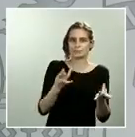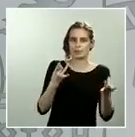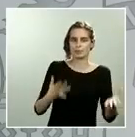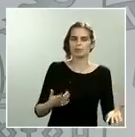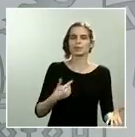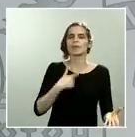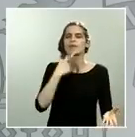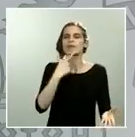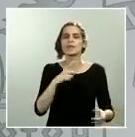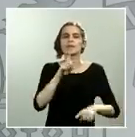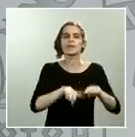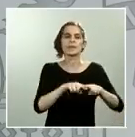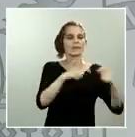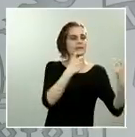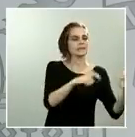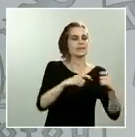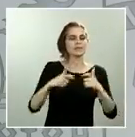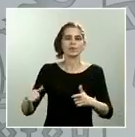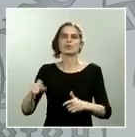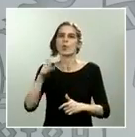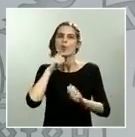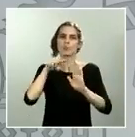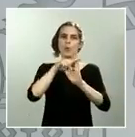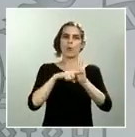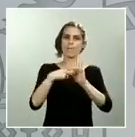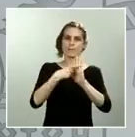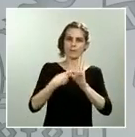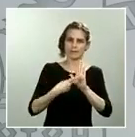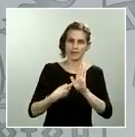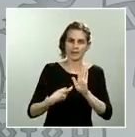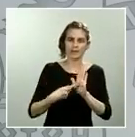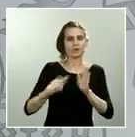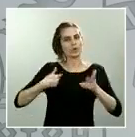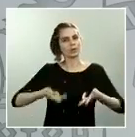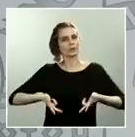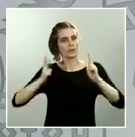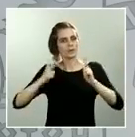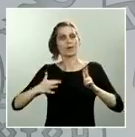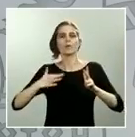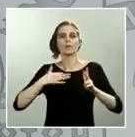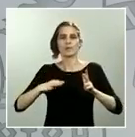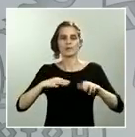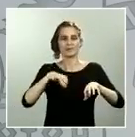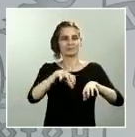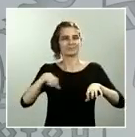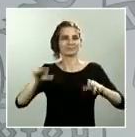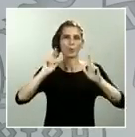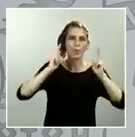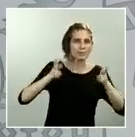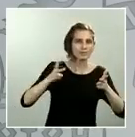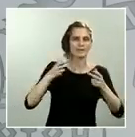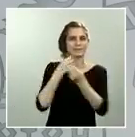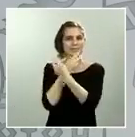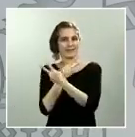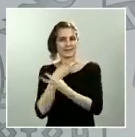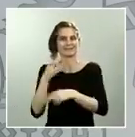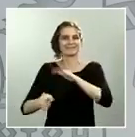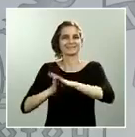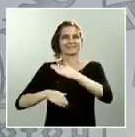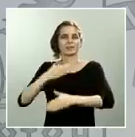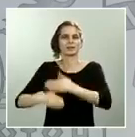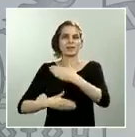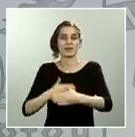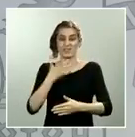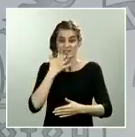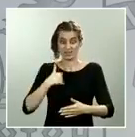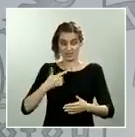la autorización para la apertura de esas instalaciones sería por nuestra parte un ejercicio que no tendría ningún